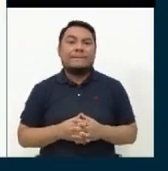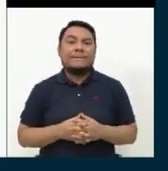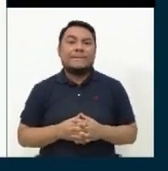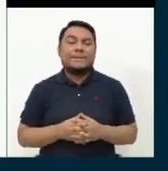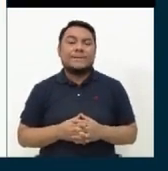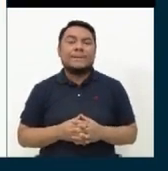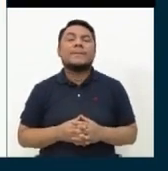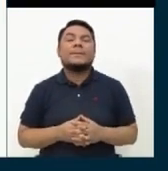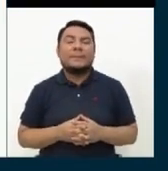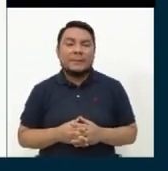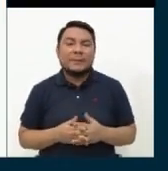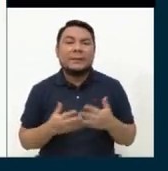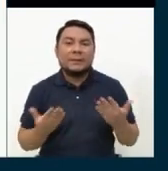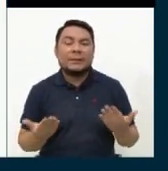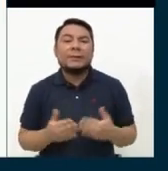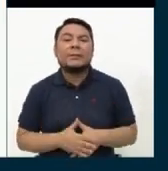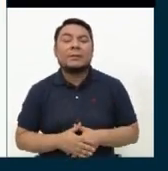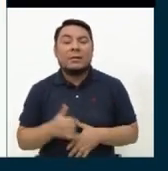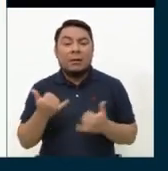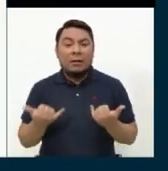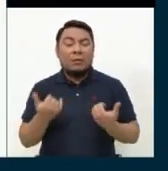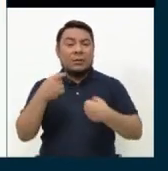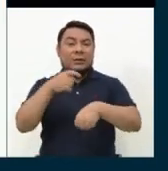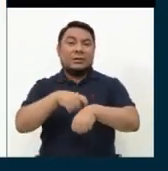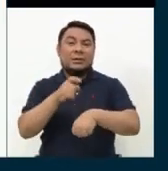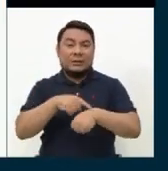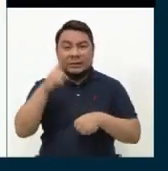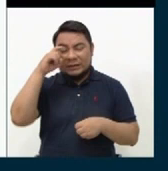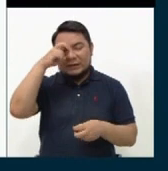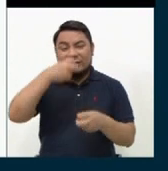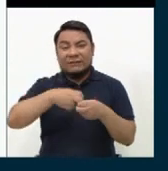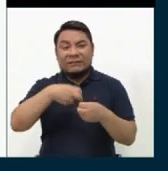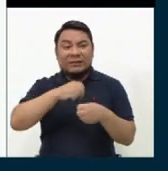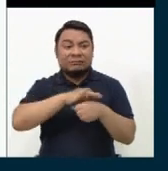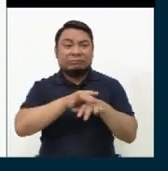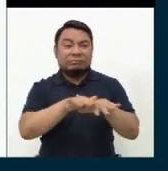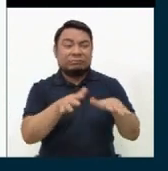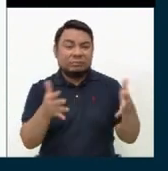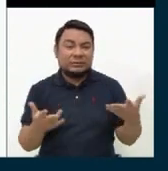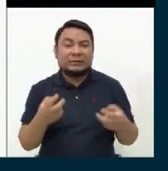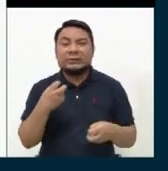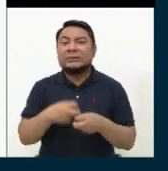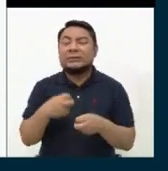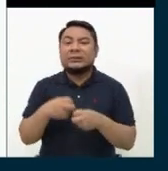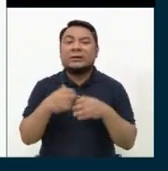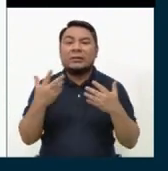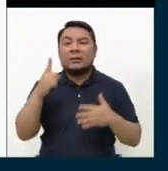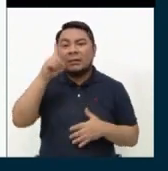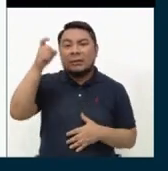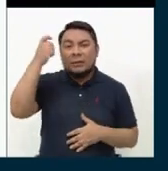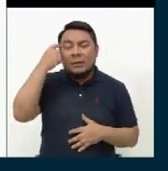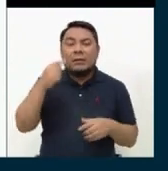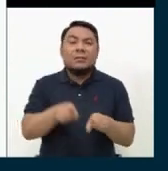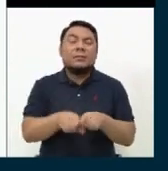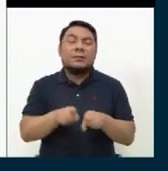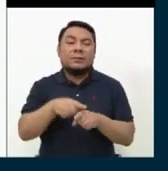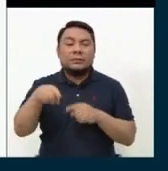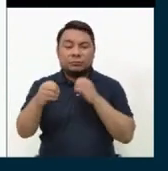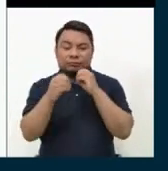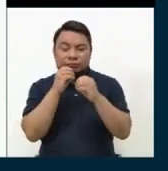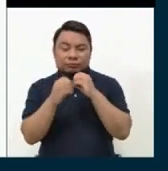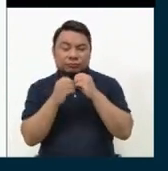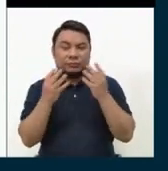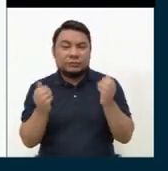Sí, estamos en una época de crisis sanitaria, crisis política también que estamos resolviendo